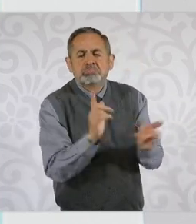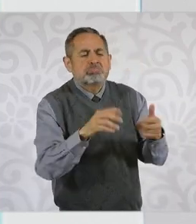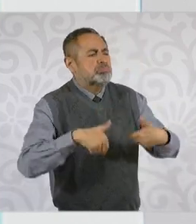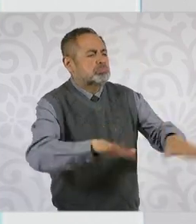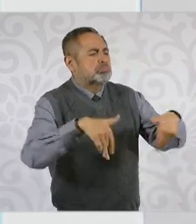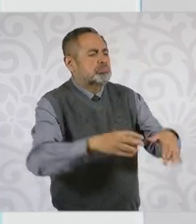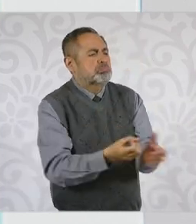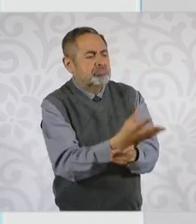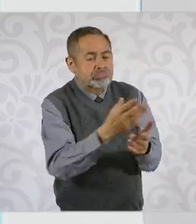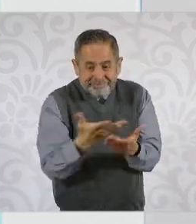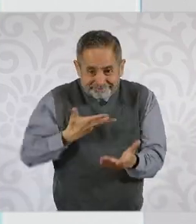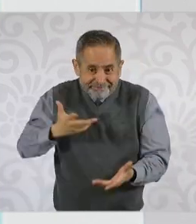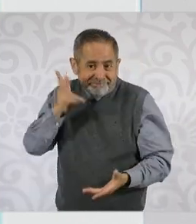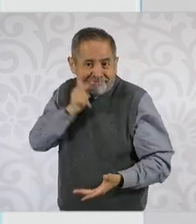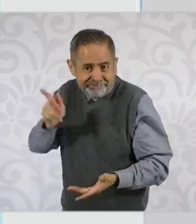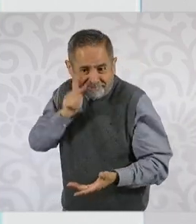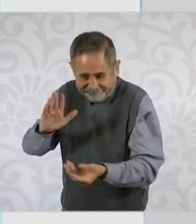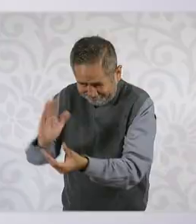donde hay pruebas.